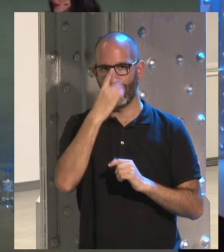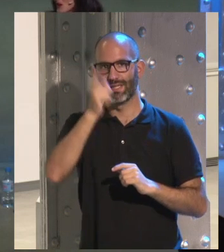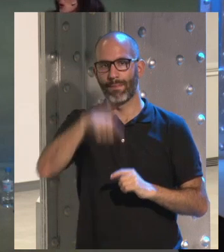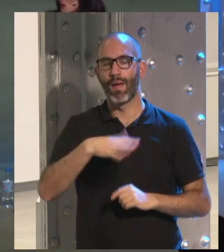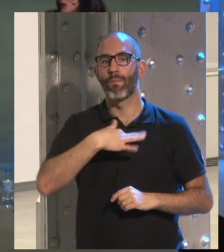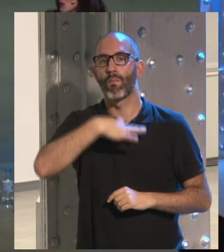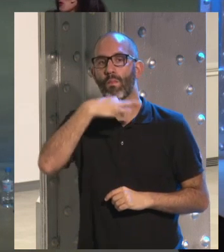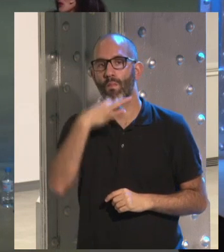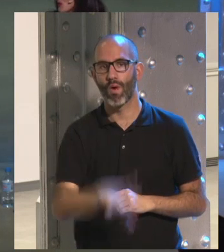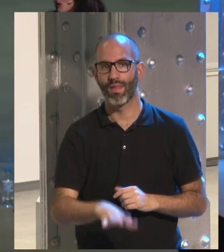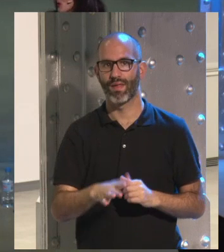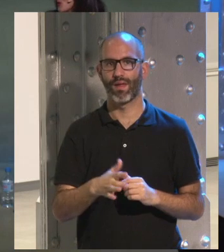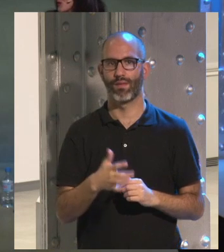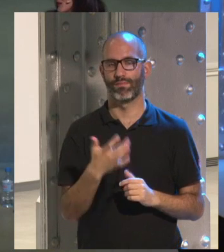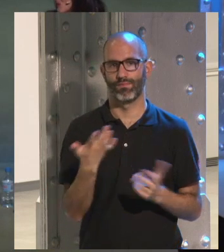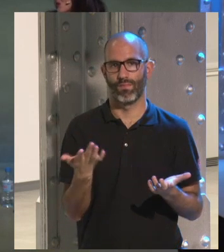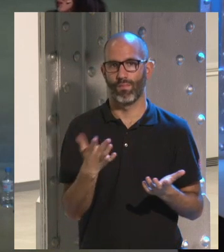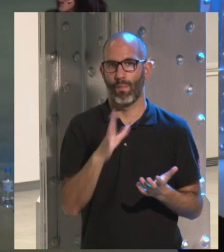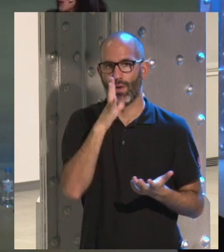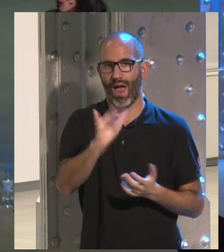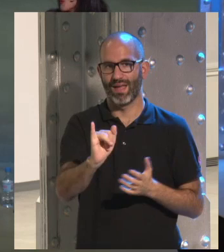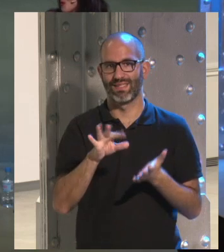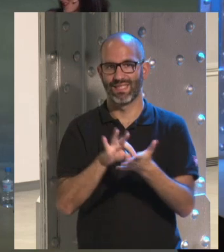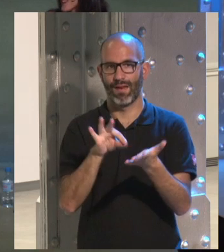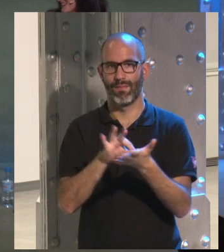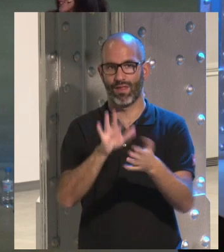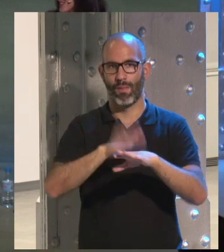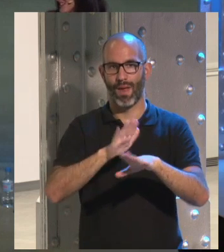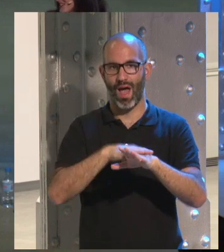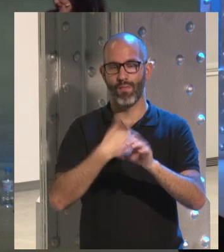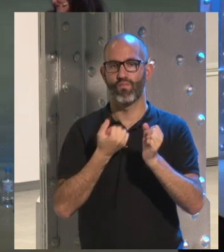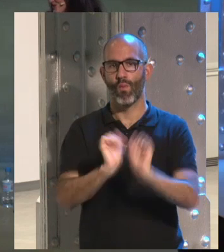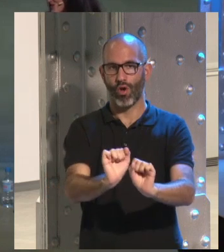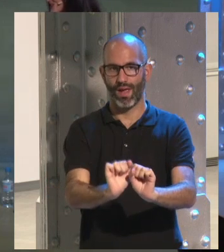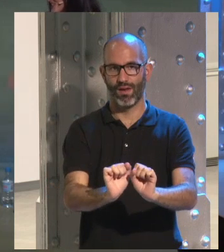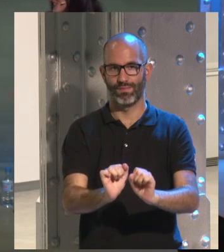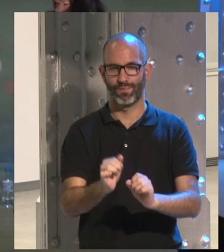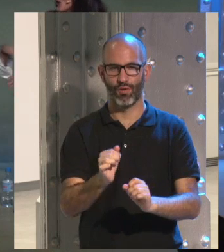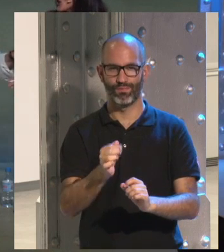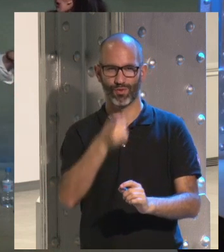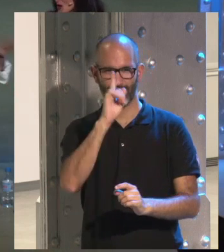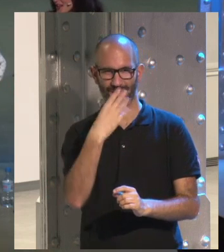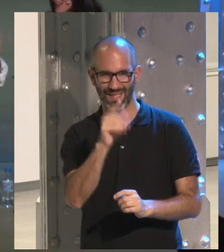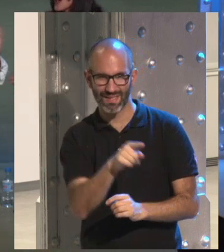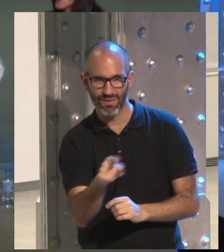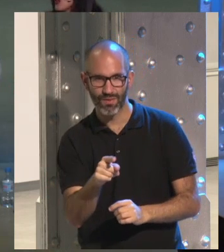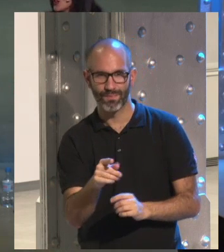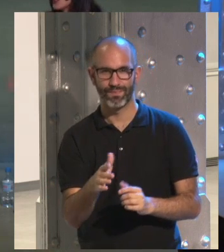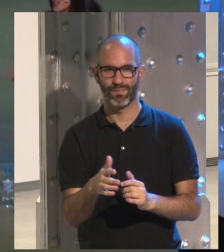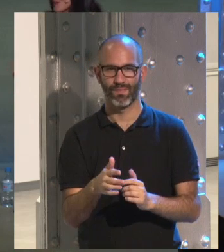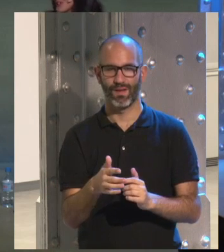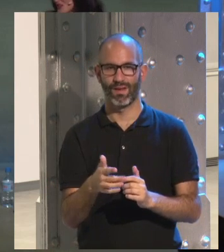posibilidad porque ellos son un servicio donde pueden no bloquearles no sé si me entiendes donde su red